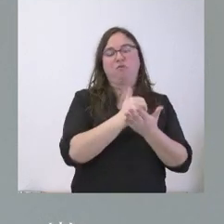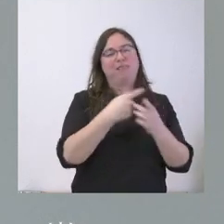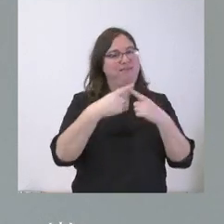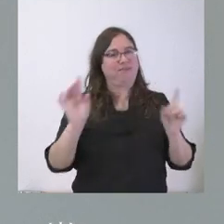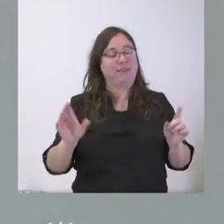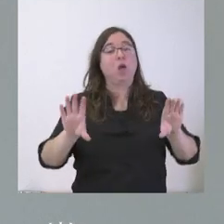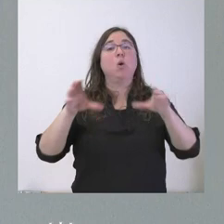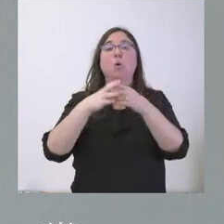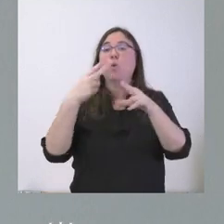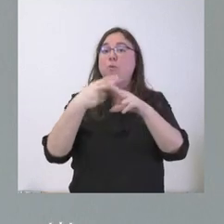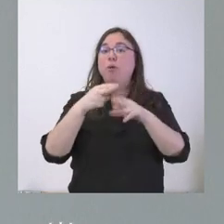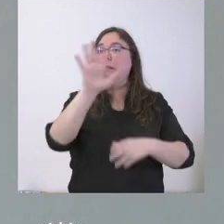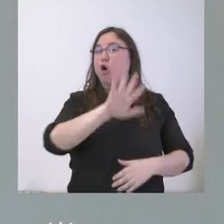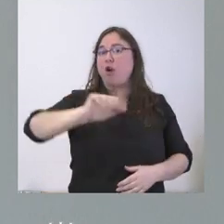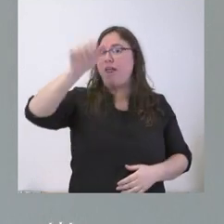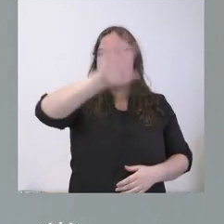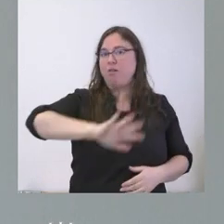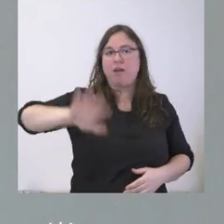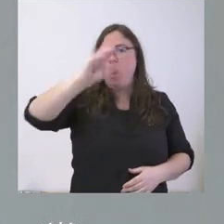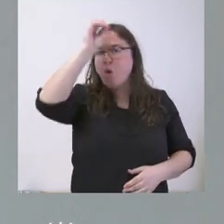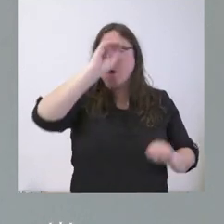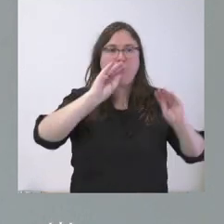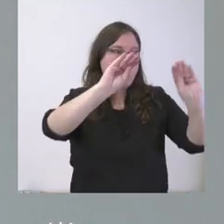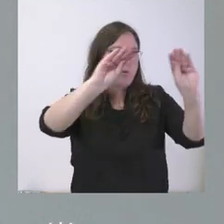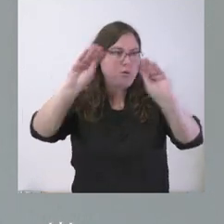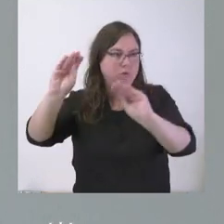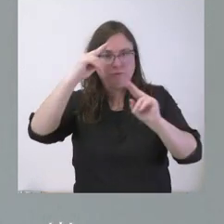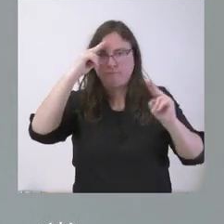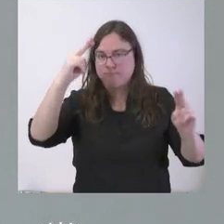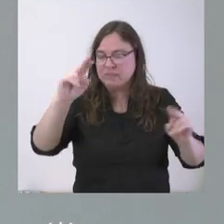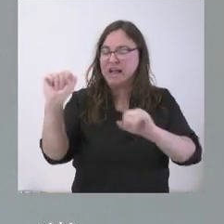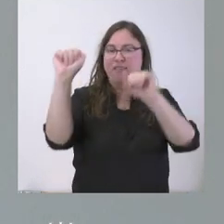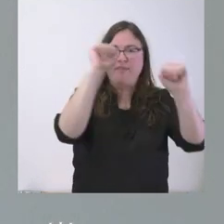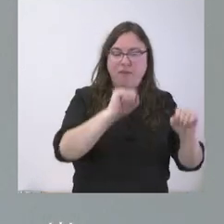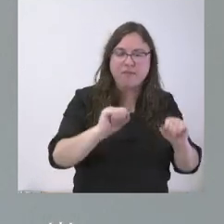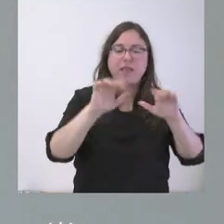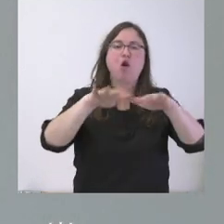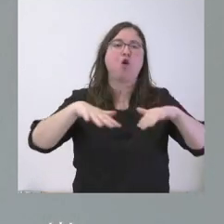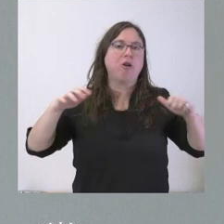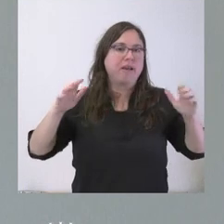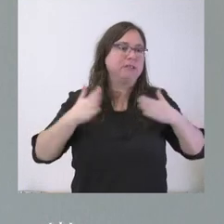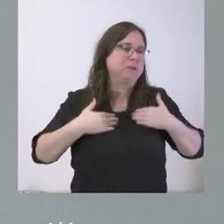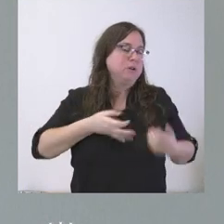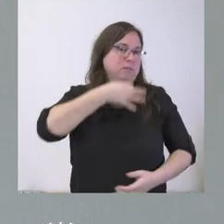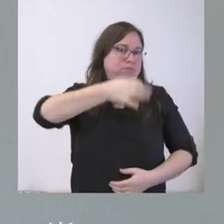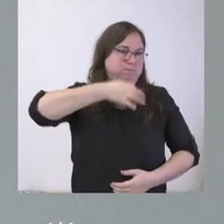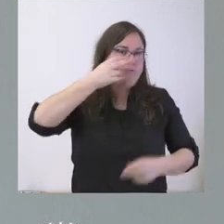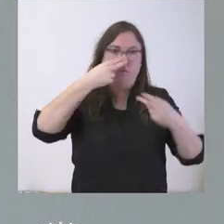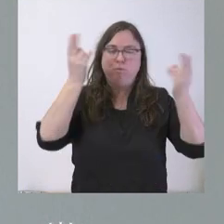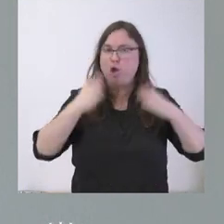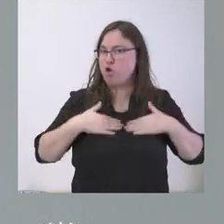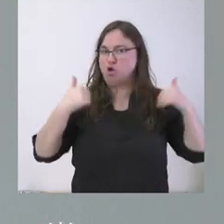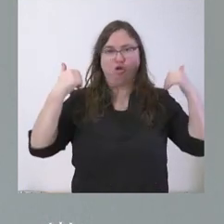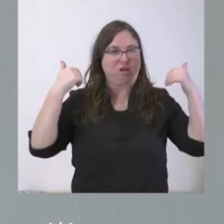los partidos políticos de ámbito nacional pueden tener sus posiciones sobre cualquier asunto y los pueden defenderse. Tendrán en el Congreso de los Diputados, en sus mítines y sus datos públicos donde quieran